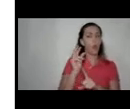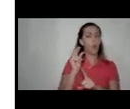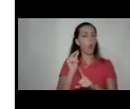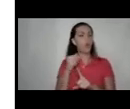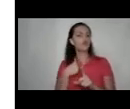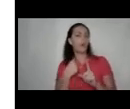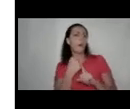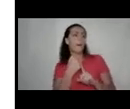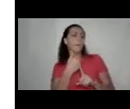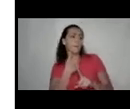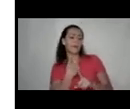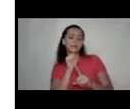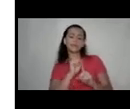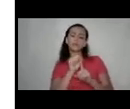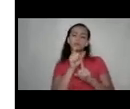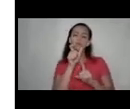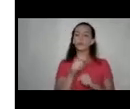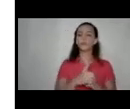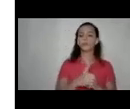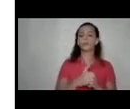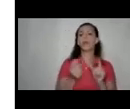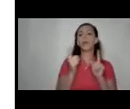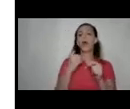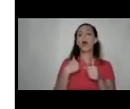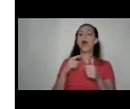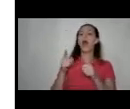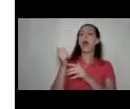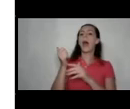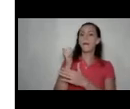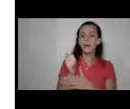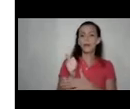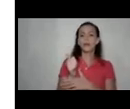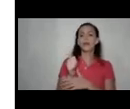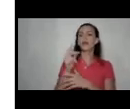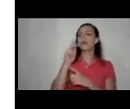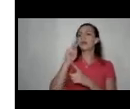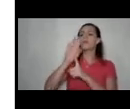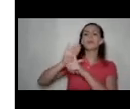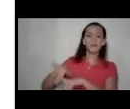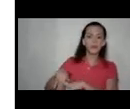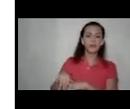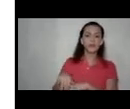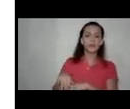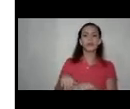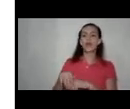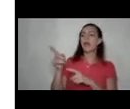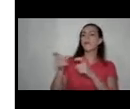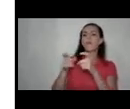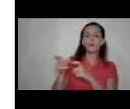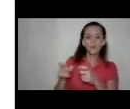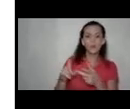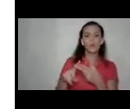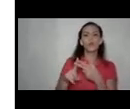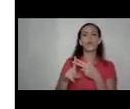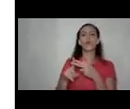víctimas de una situación de este tipo en la cual hay amenazas, donde hay invisibilización, donde hay chantaje, manipulación